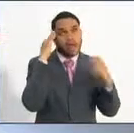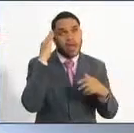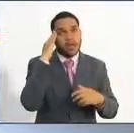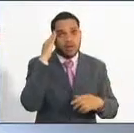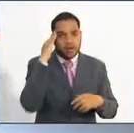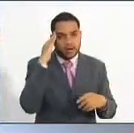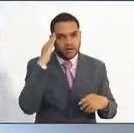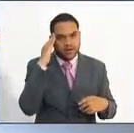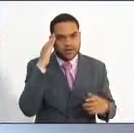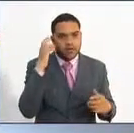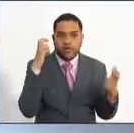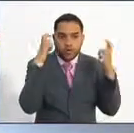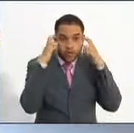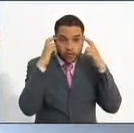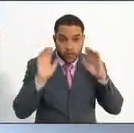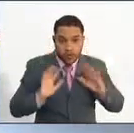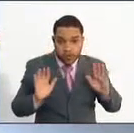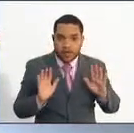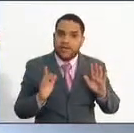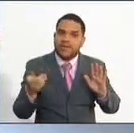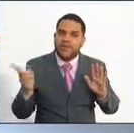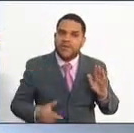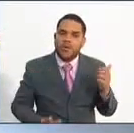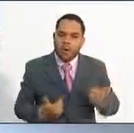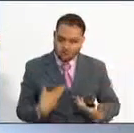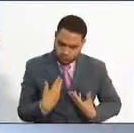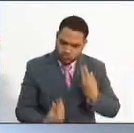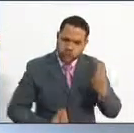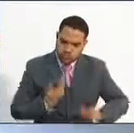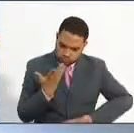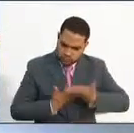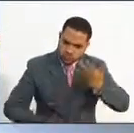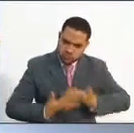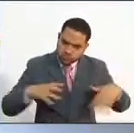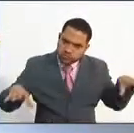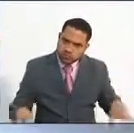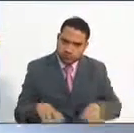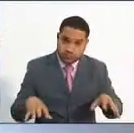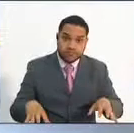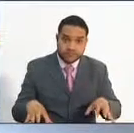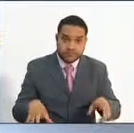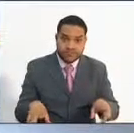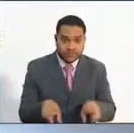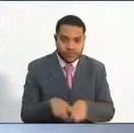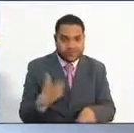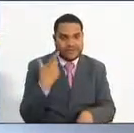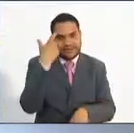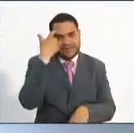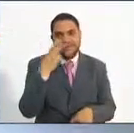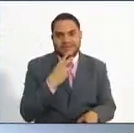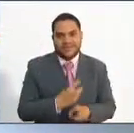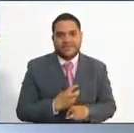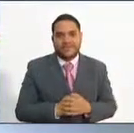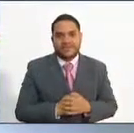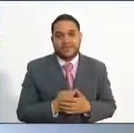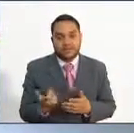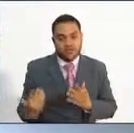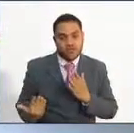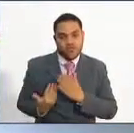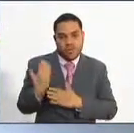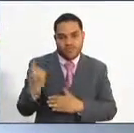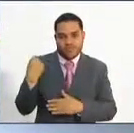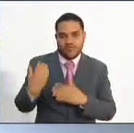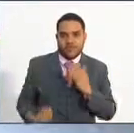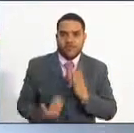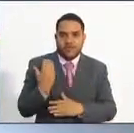simplemente conocimientos, sino también el saber hacer cosas. Eso implica un desafío, es un esquema totalmente nuevo